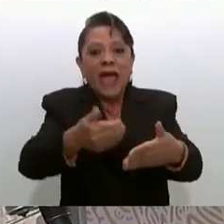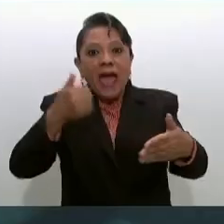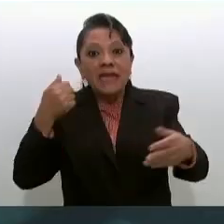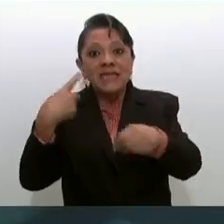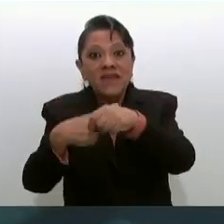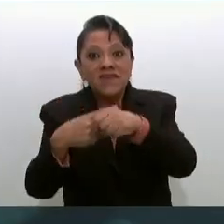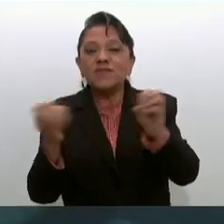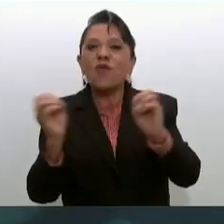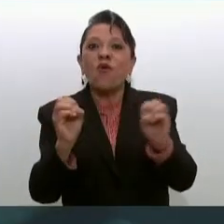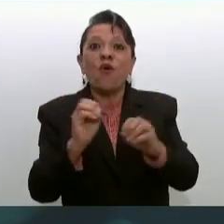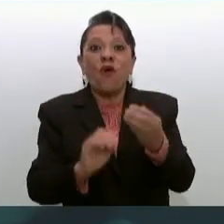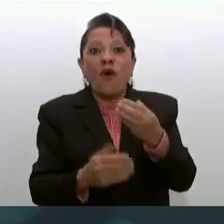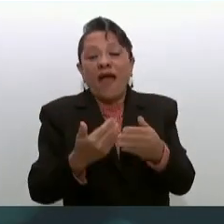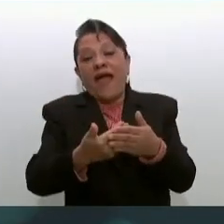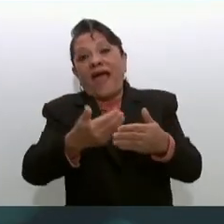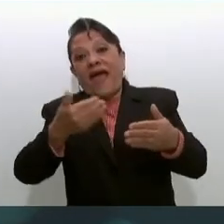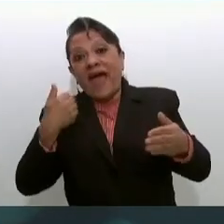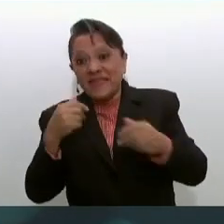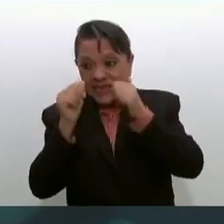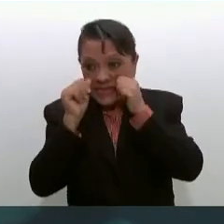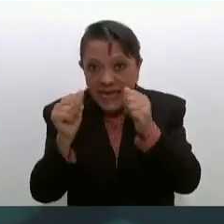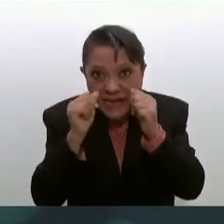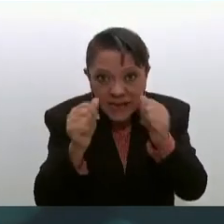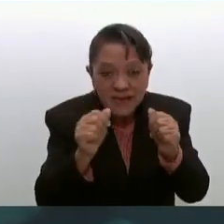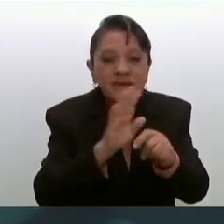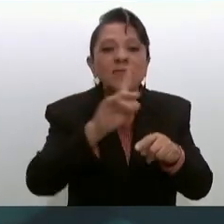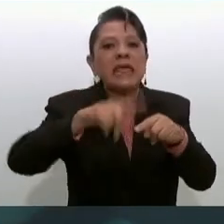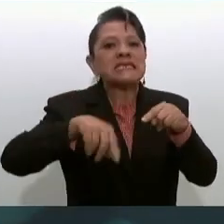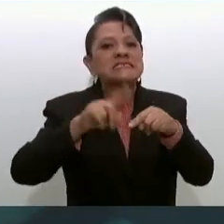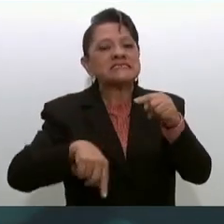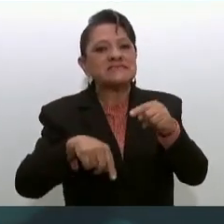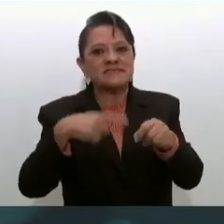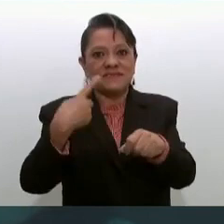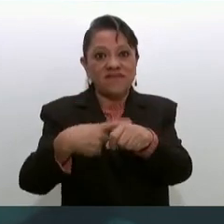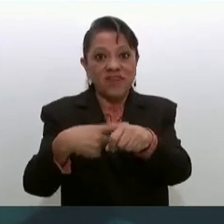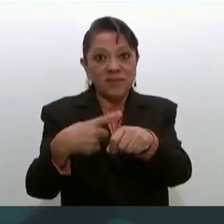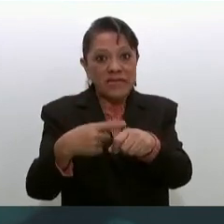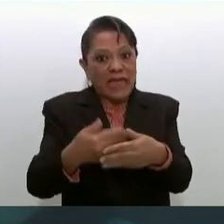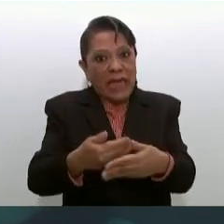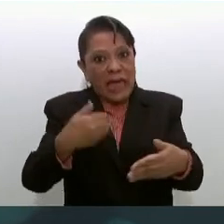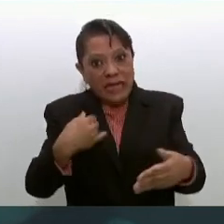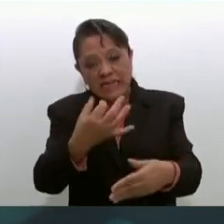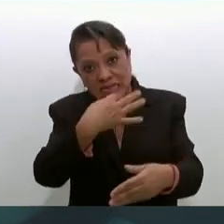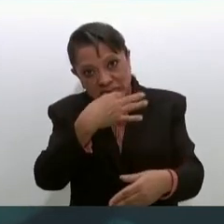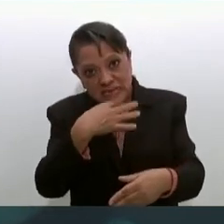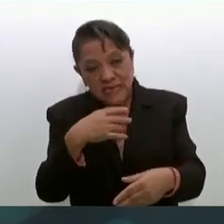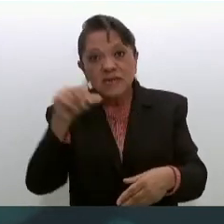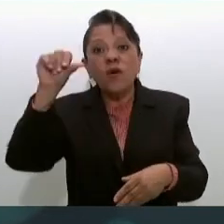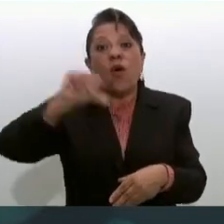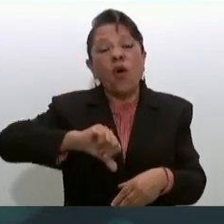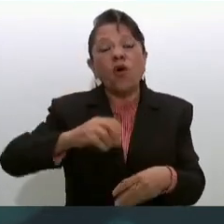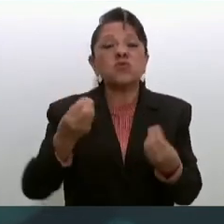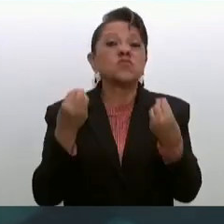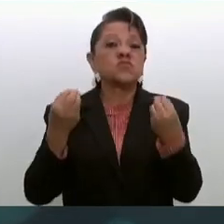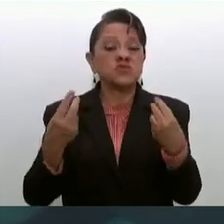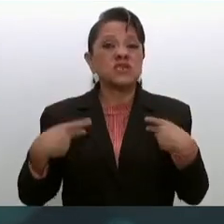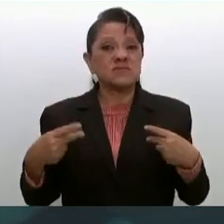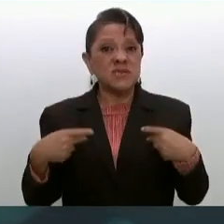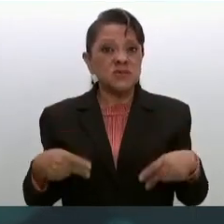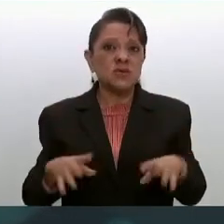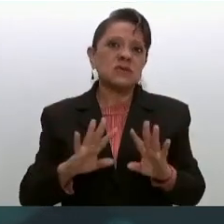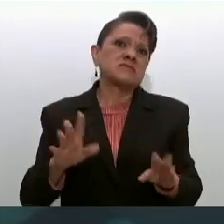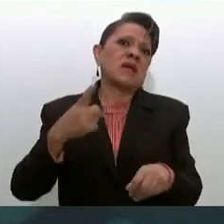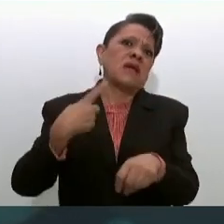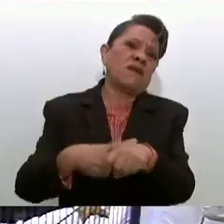antes para que se eviten muchas enfermedades que son las que hoy tienen a nuestra población con más